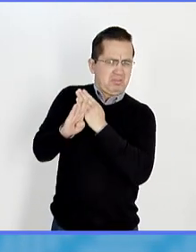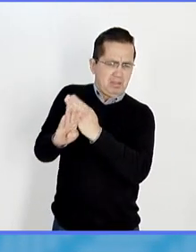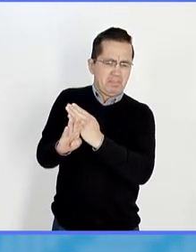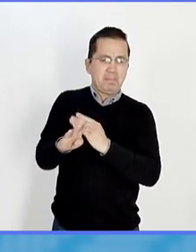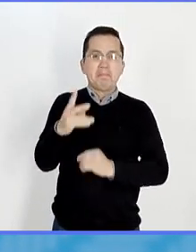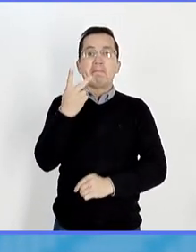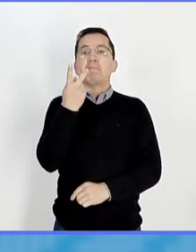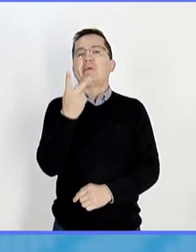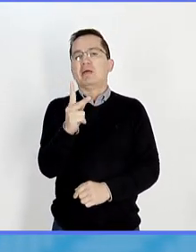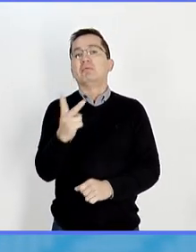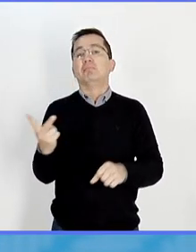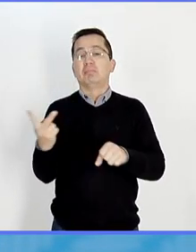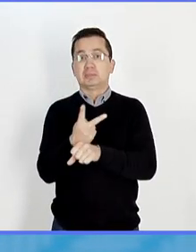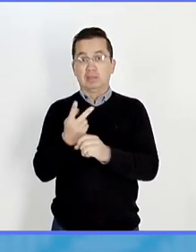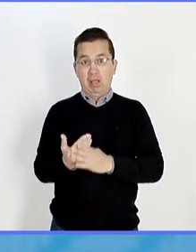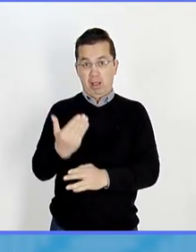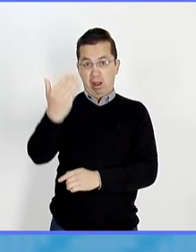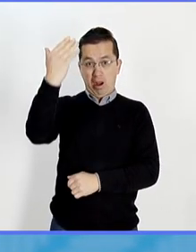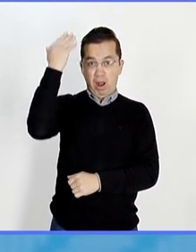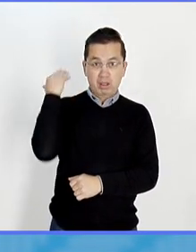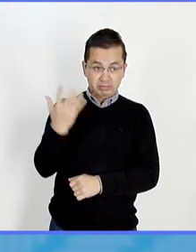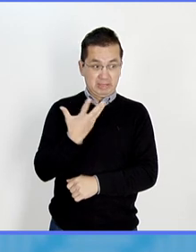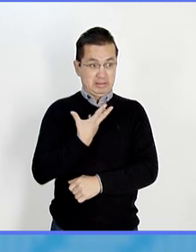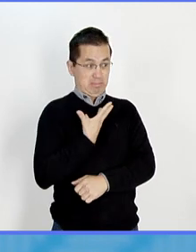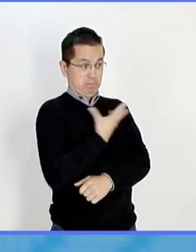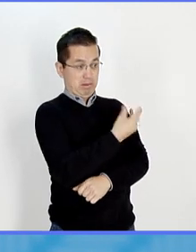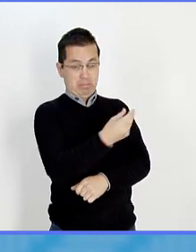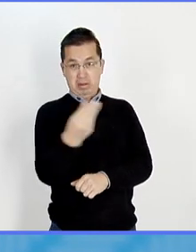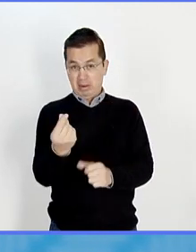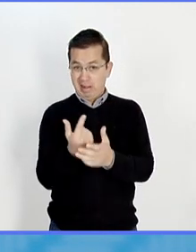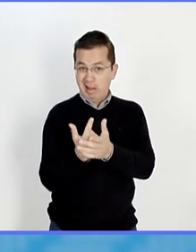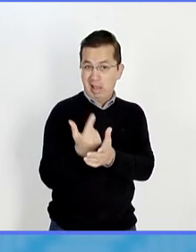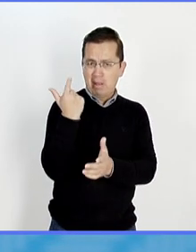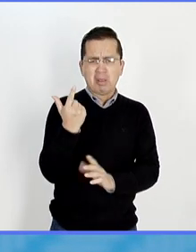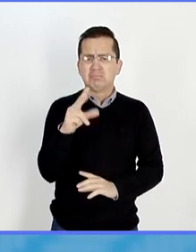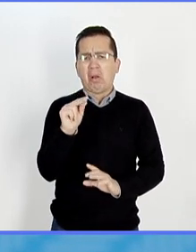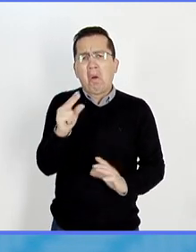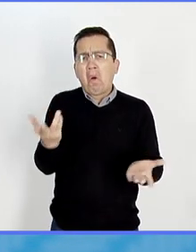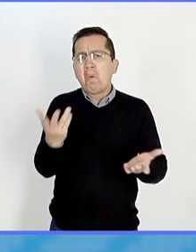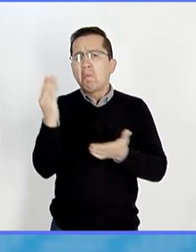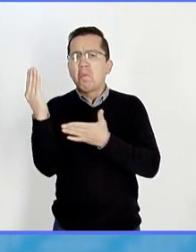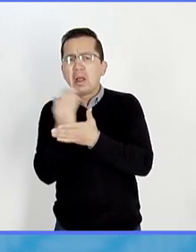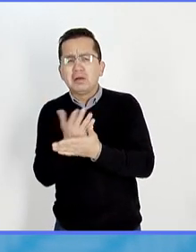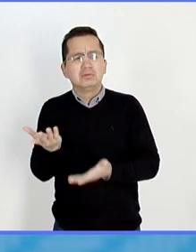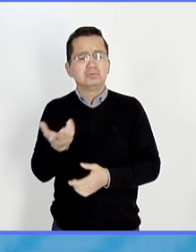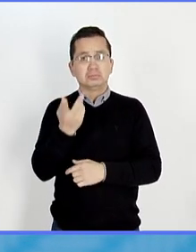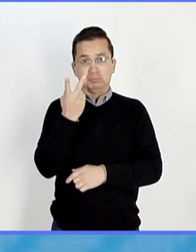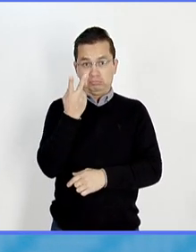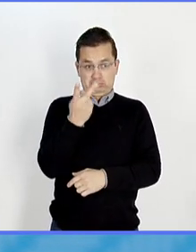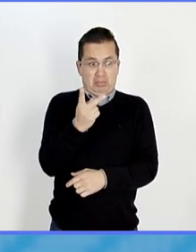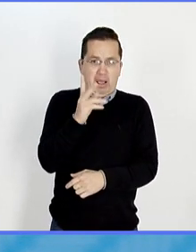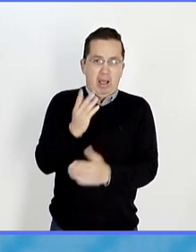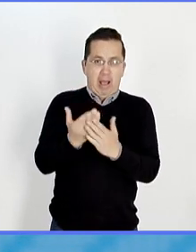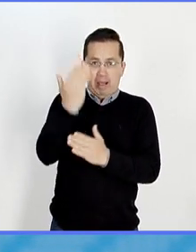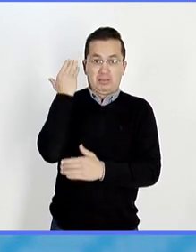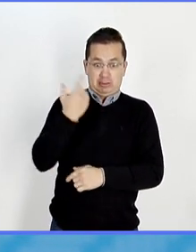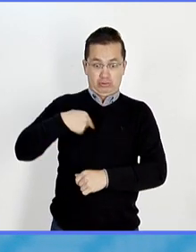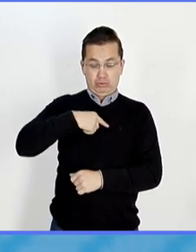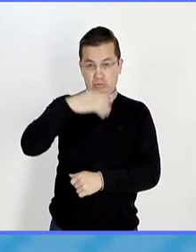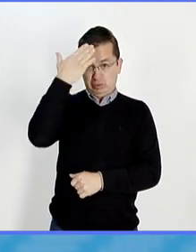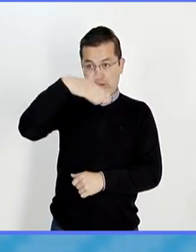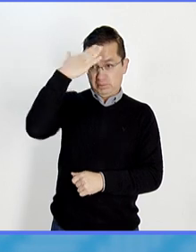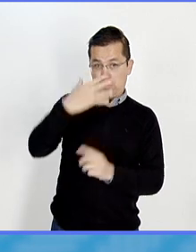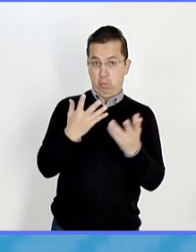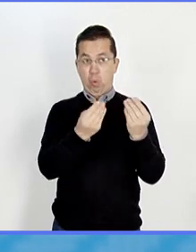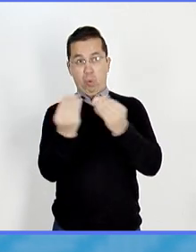brotes tan severos y tanta información, o sea, la realidad es que ahora sabemos más de lo que antes sabíamos y eso es lo que nos